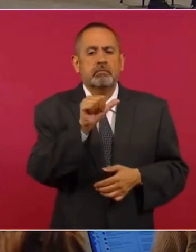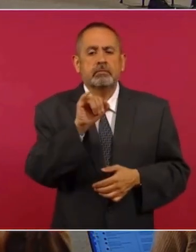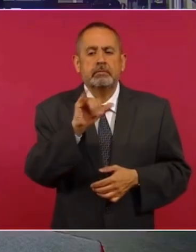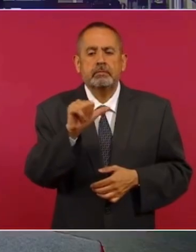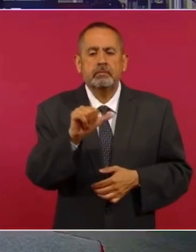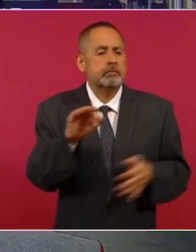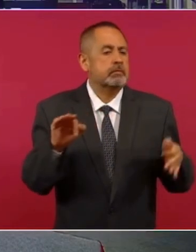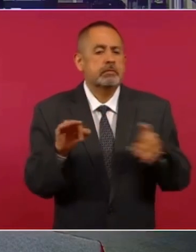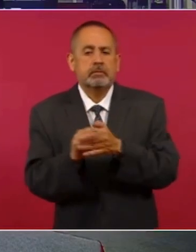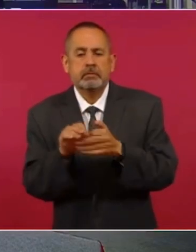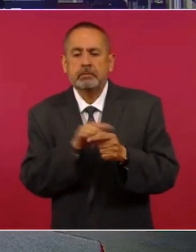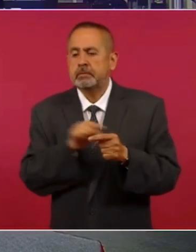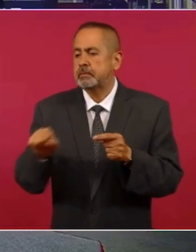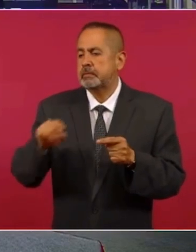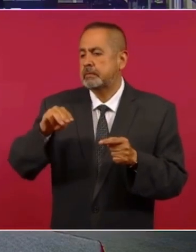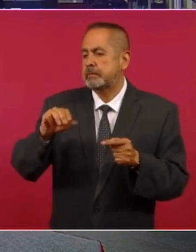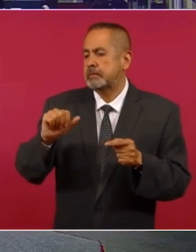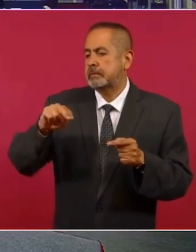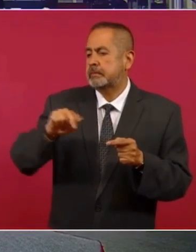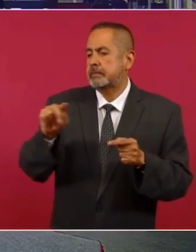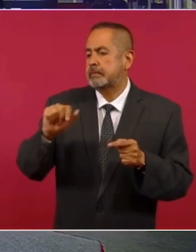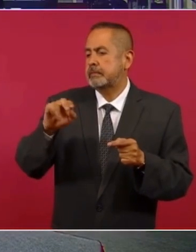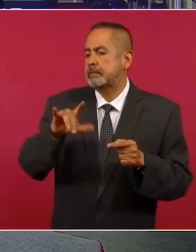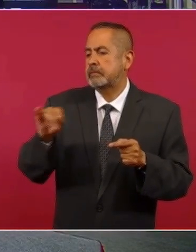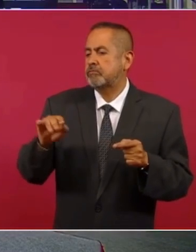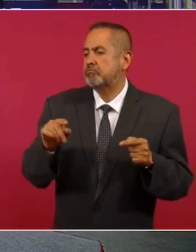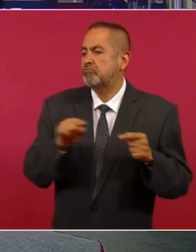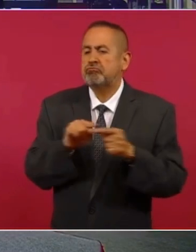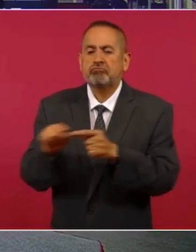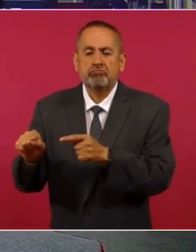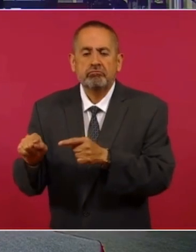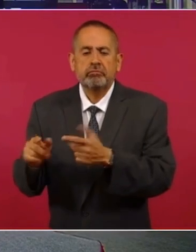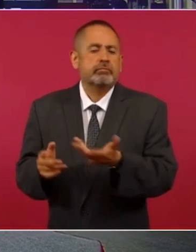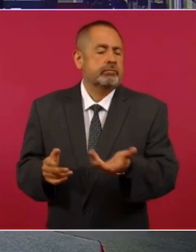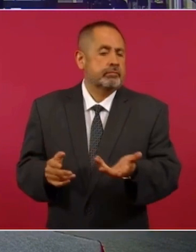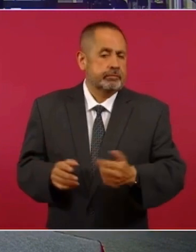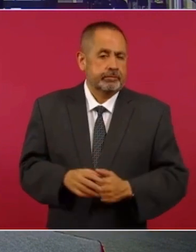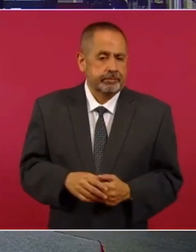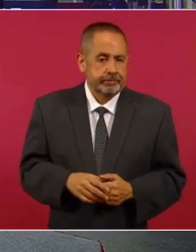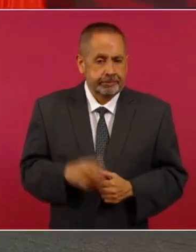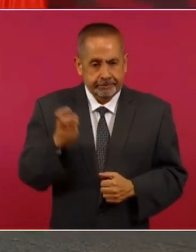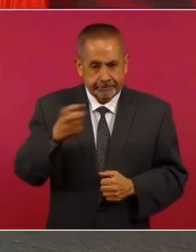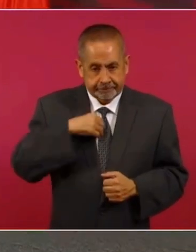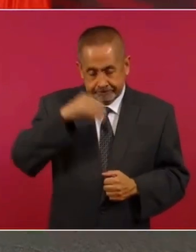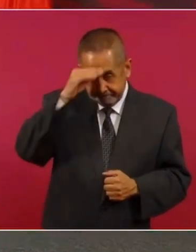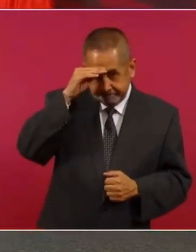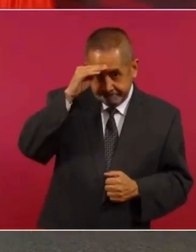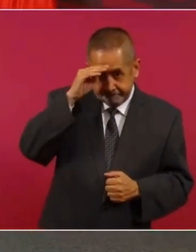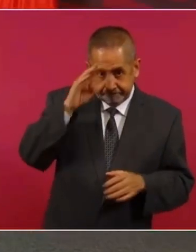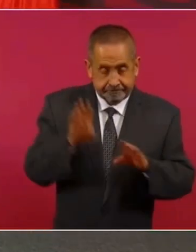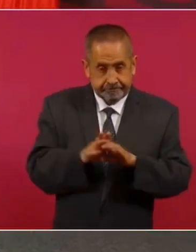De ahí que nosotros estemos